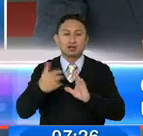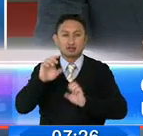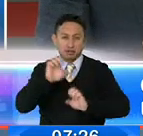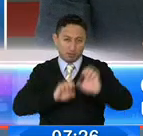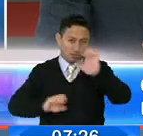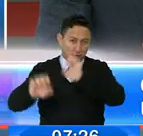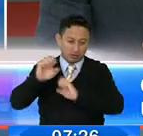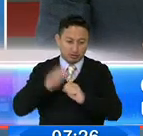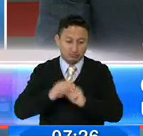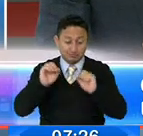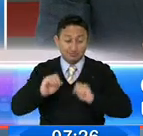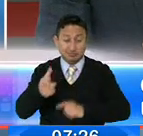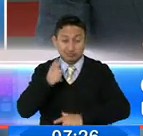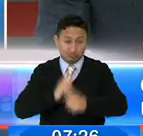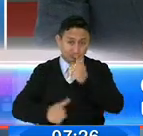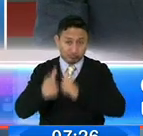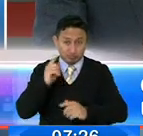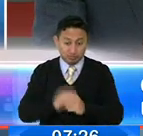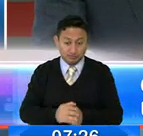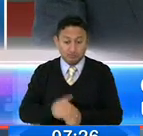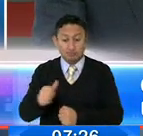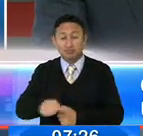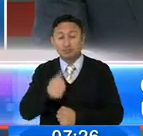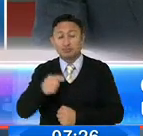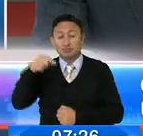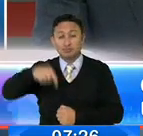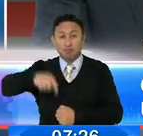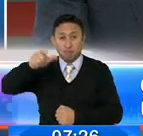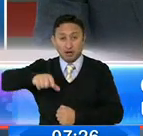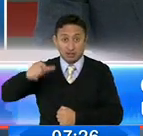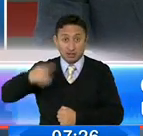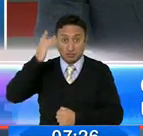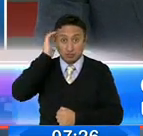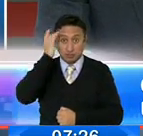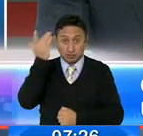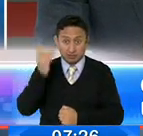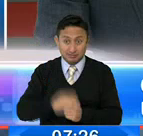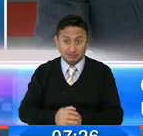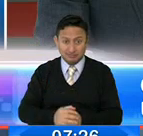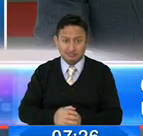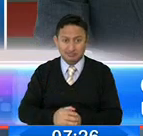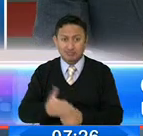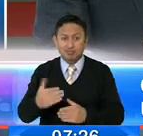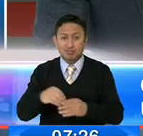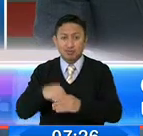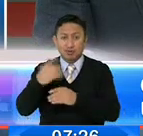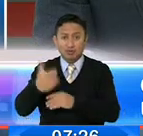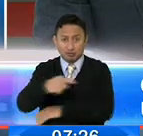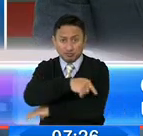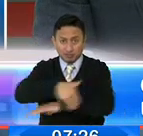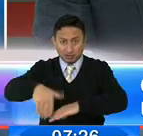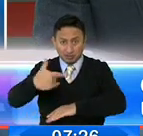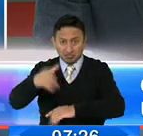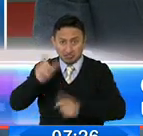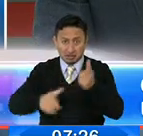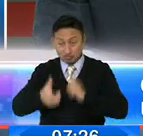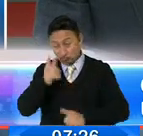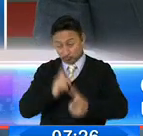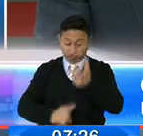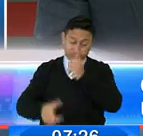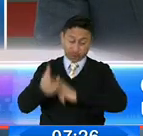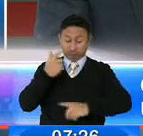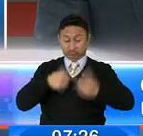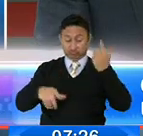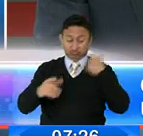del alcohol, es otro de los puntos que le tiene alarmado a la ciudadanía, porque hay una cantidad de alivadores y la gente se ha relajado y bebe en las